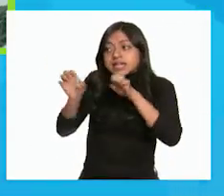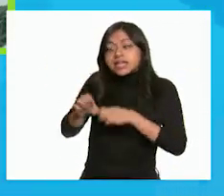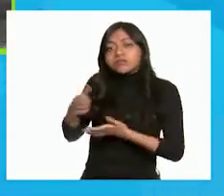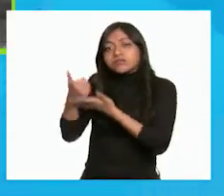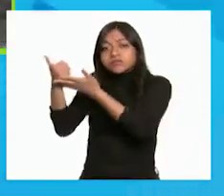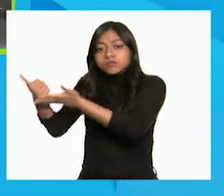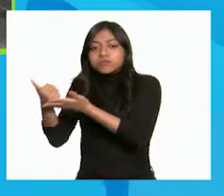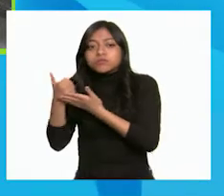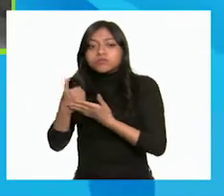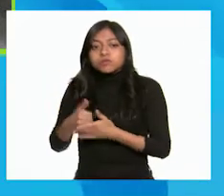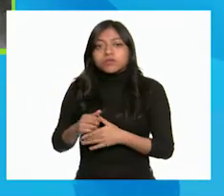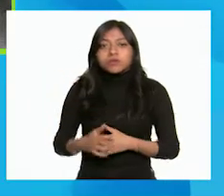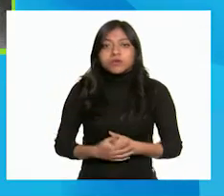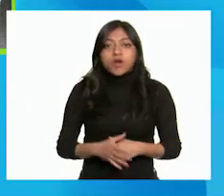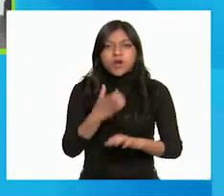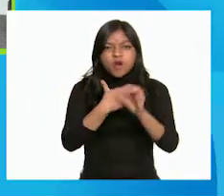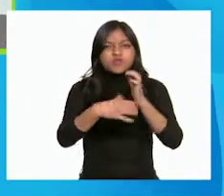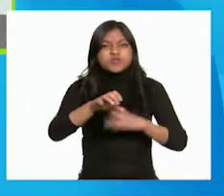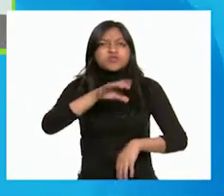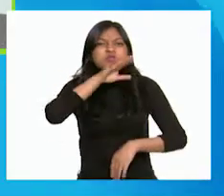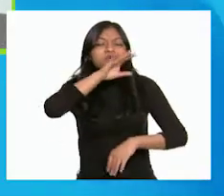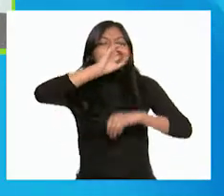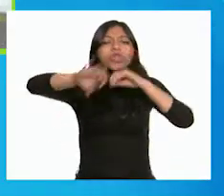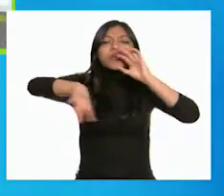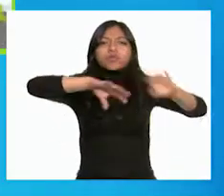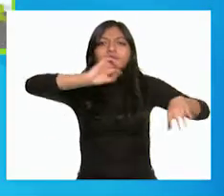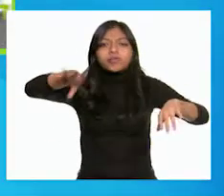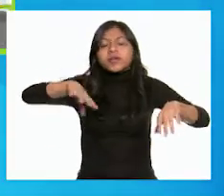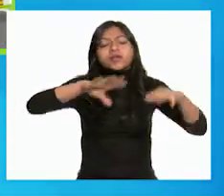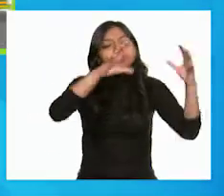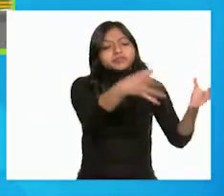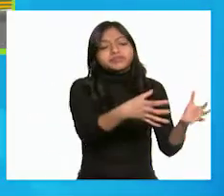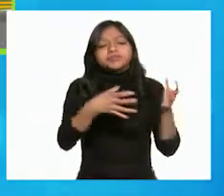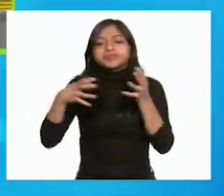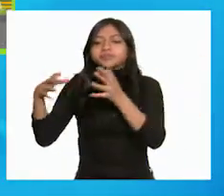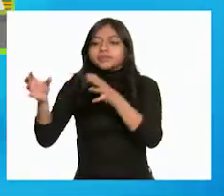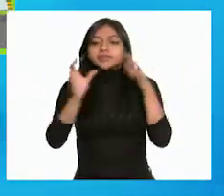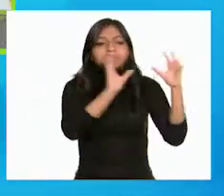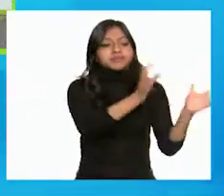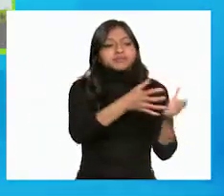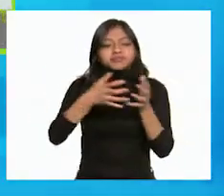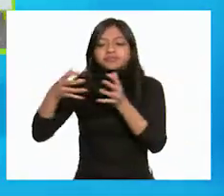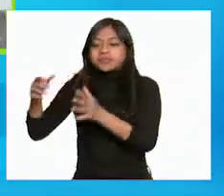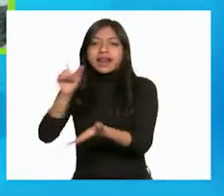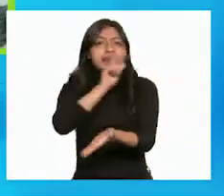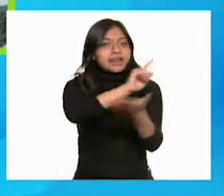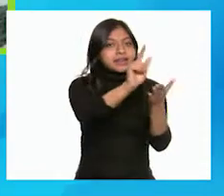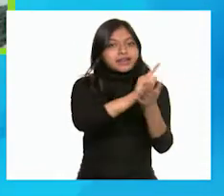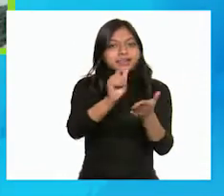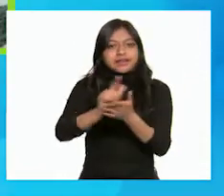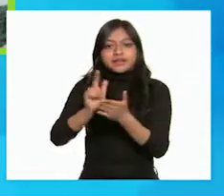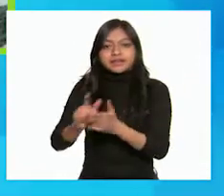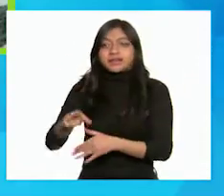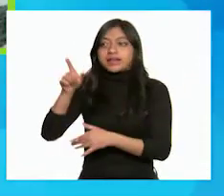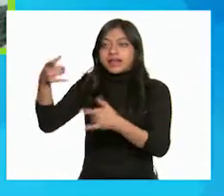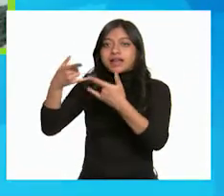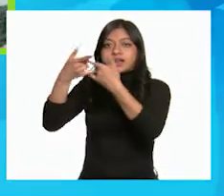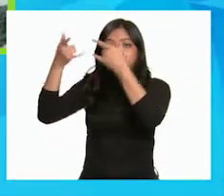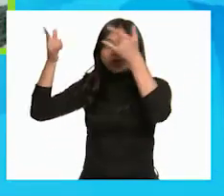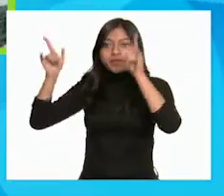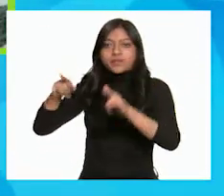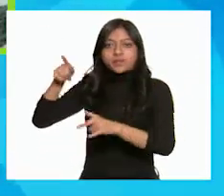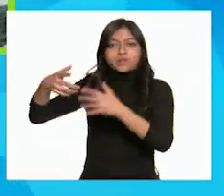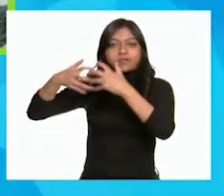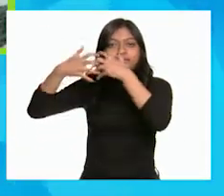todos, se llevaron una a una todas las cosas que había tiradas hasta las puertas de la